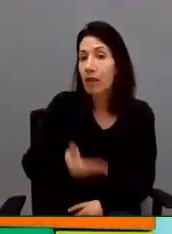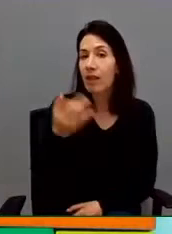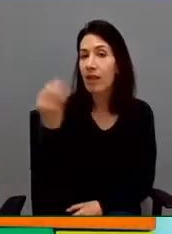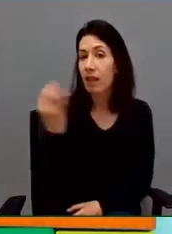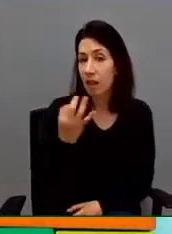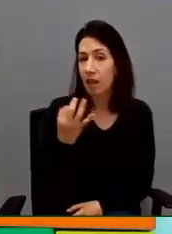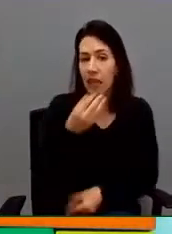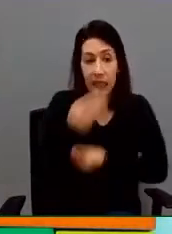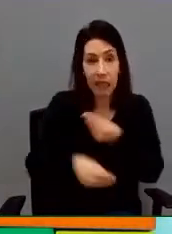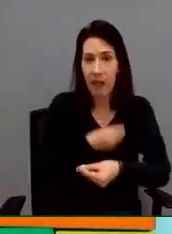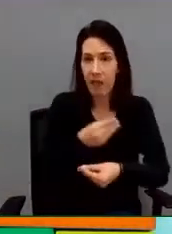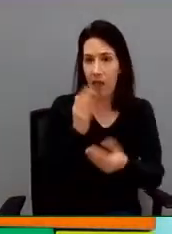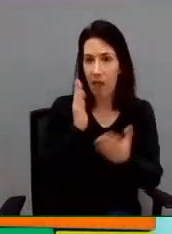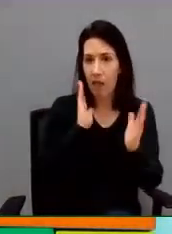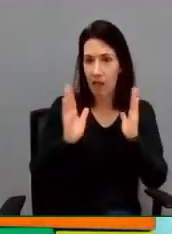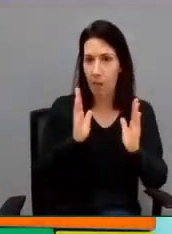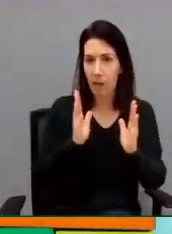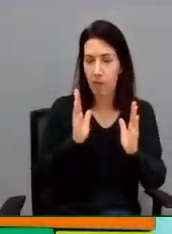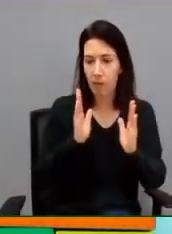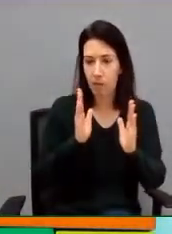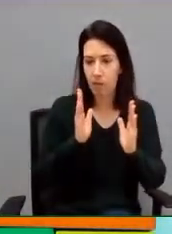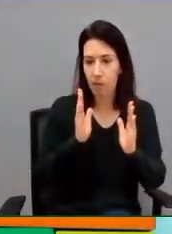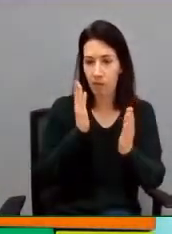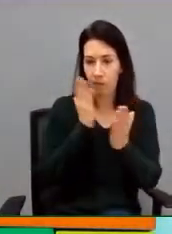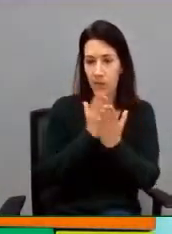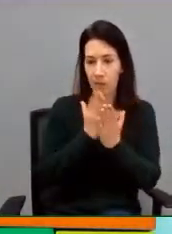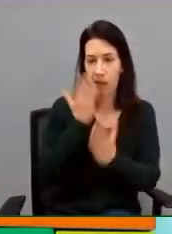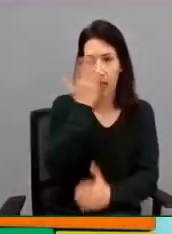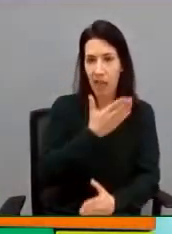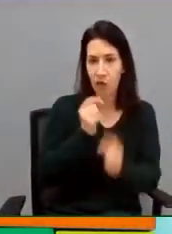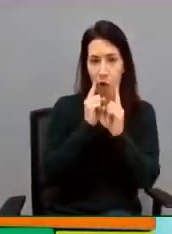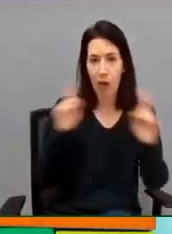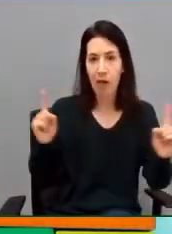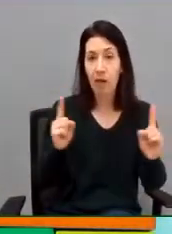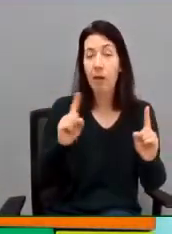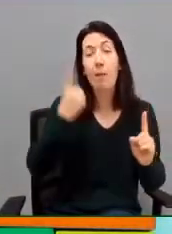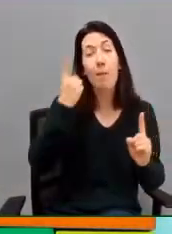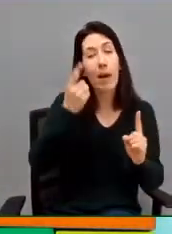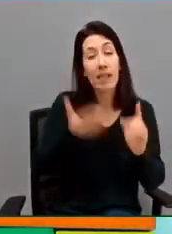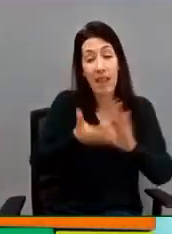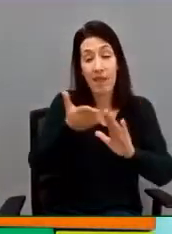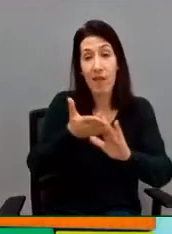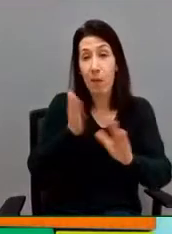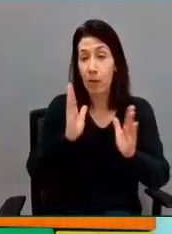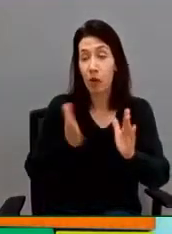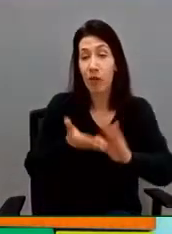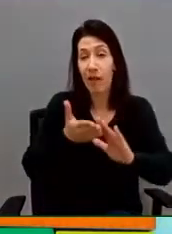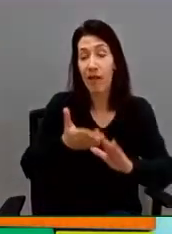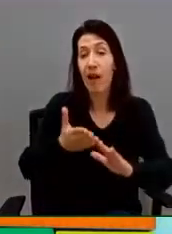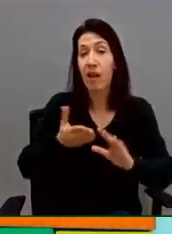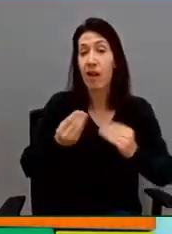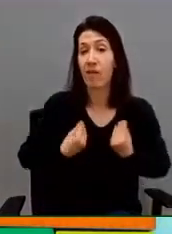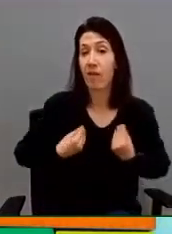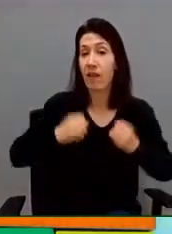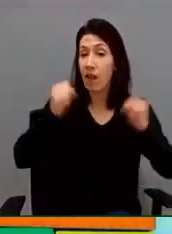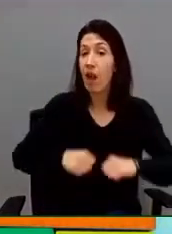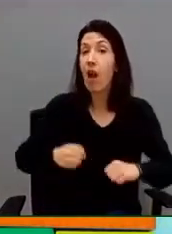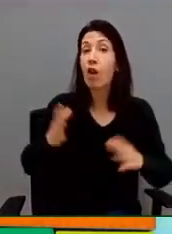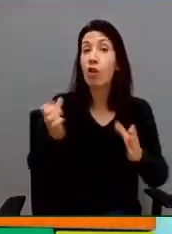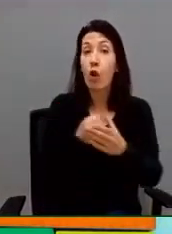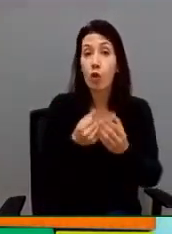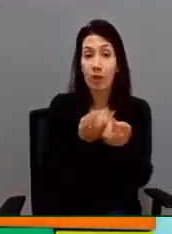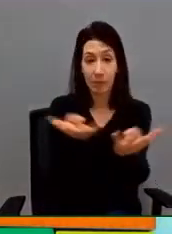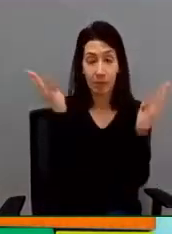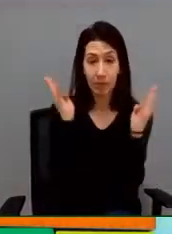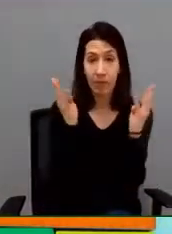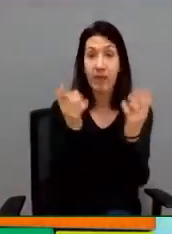se produce durante toda la etapa escolar, pero especialmente en la etapa de transición a la vida adulta, con absolutamente todos nuestros alumnos se